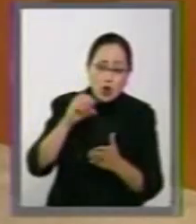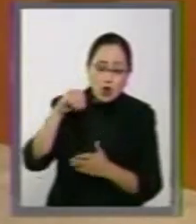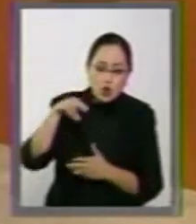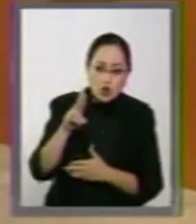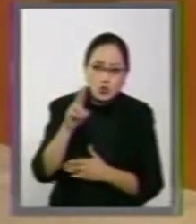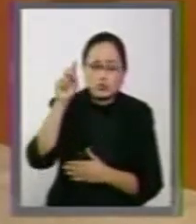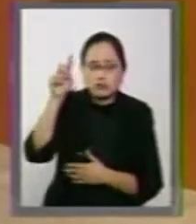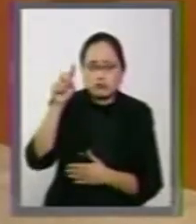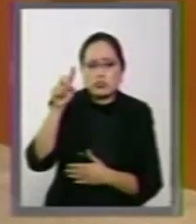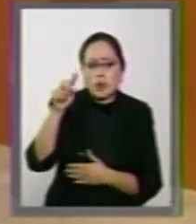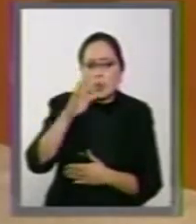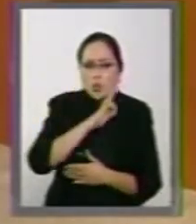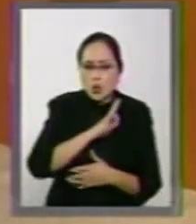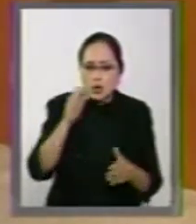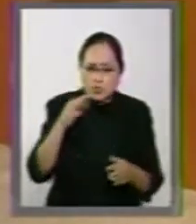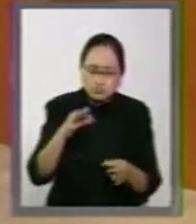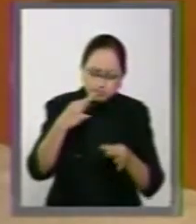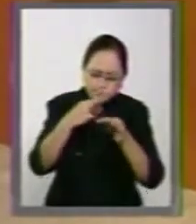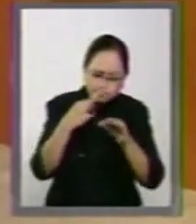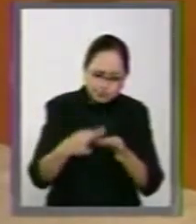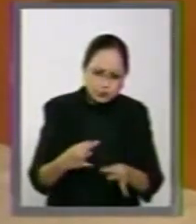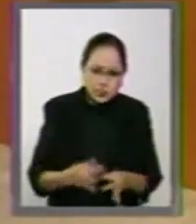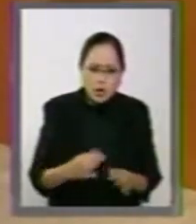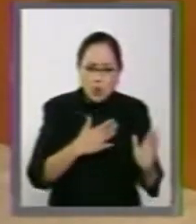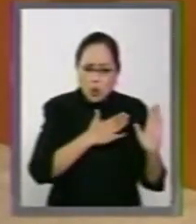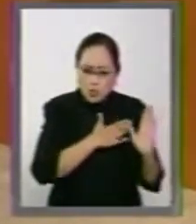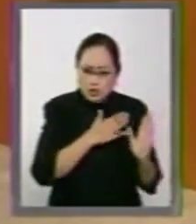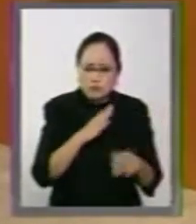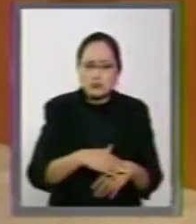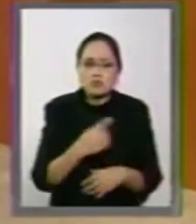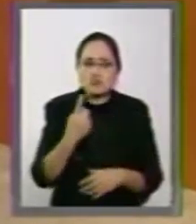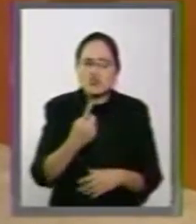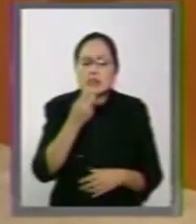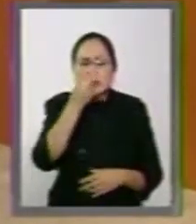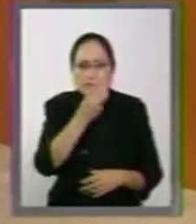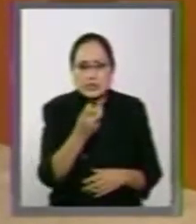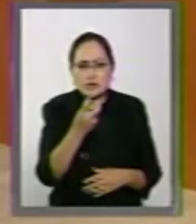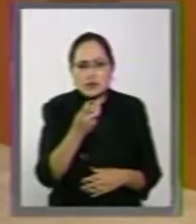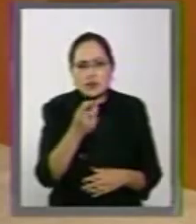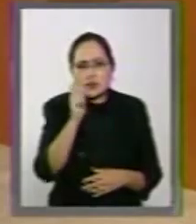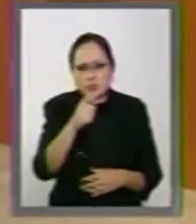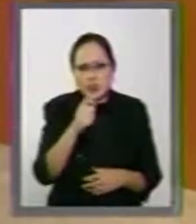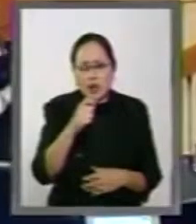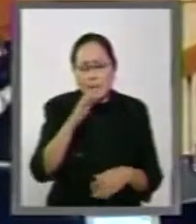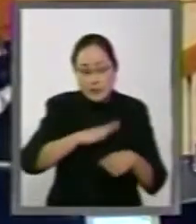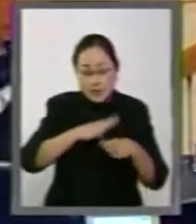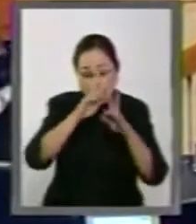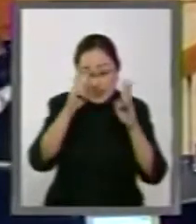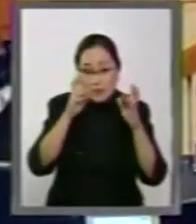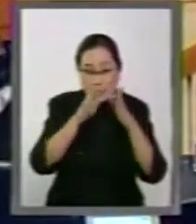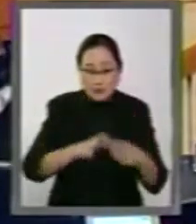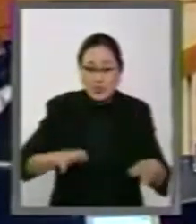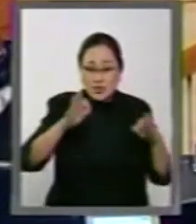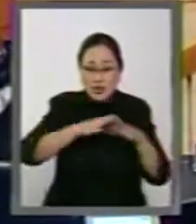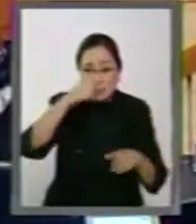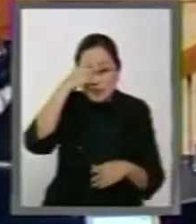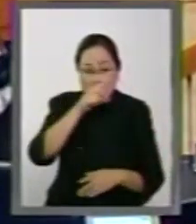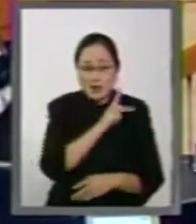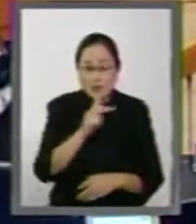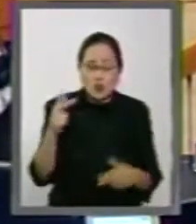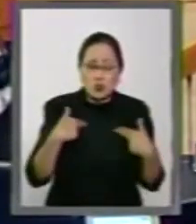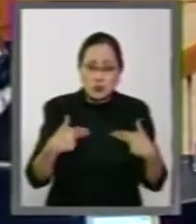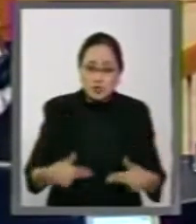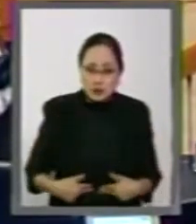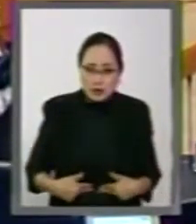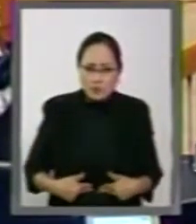estos compromisos que definitivamente son un parteaguas en la humanidad. Mucha gente podrá